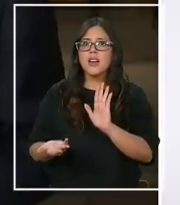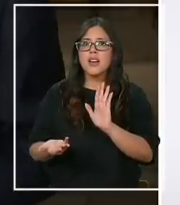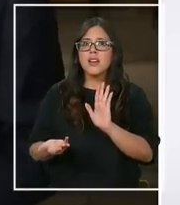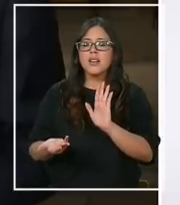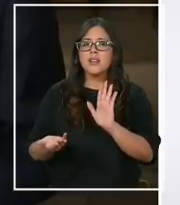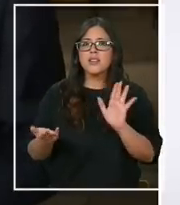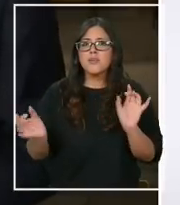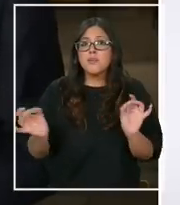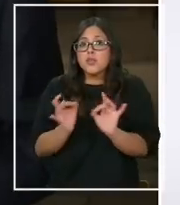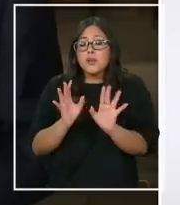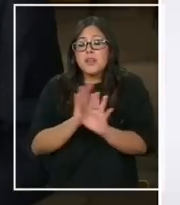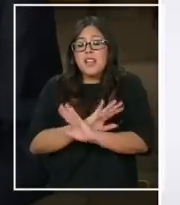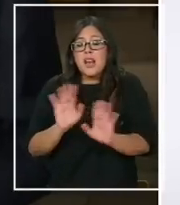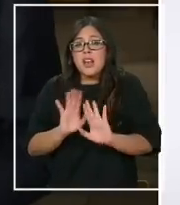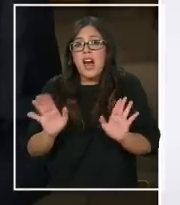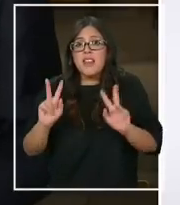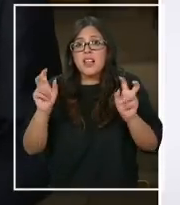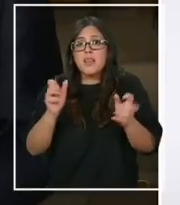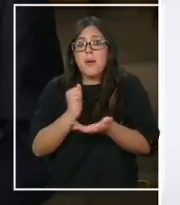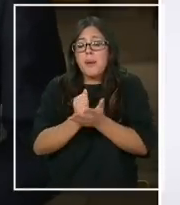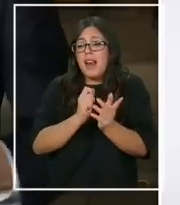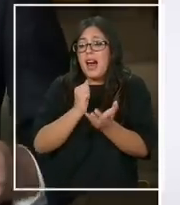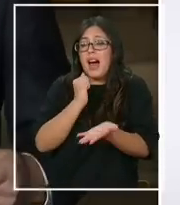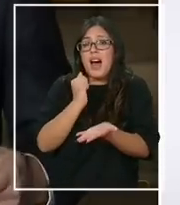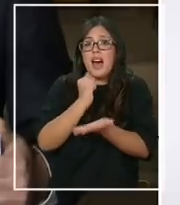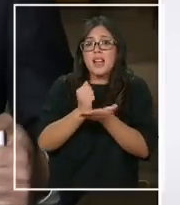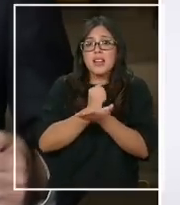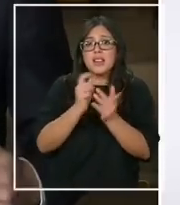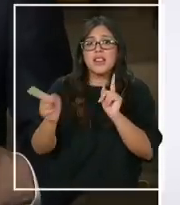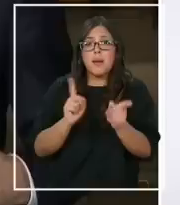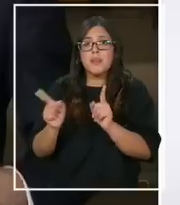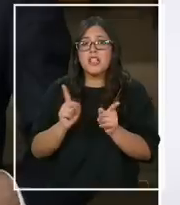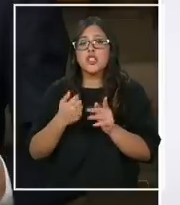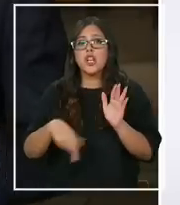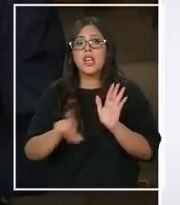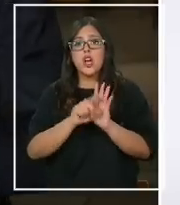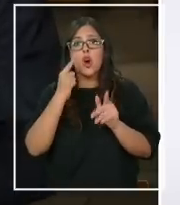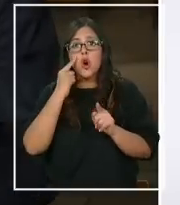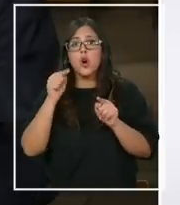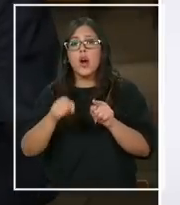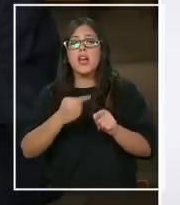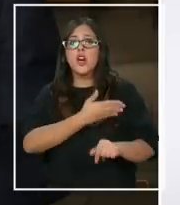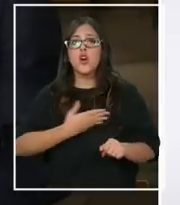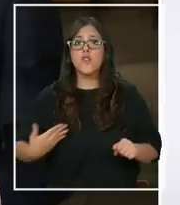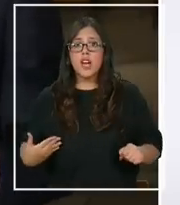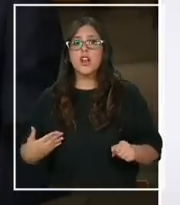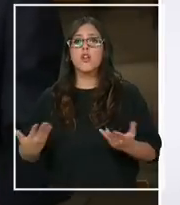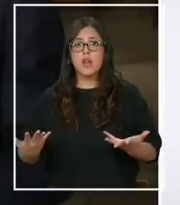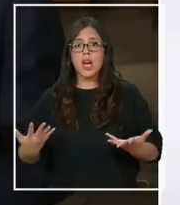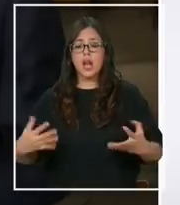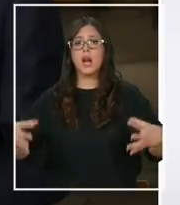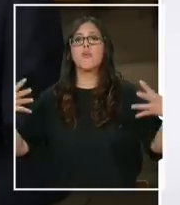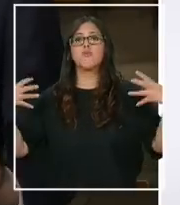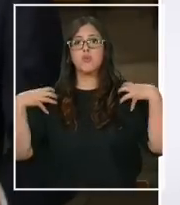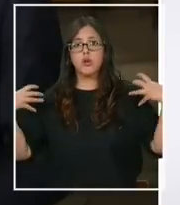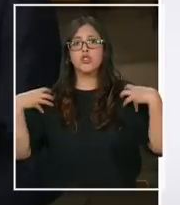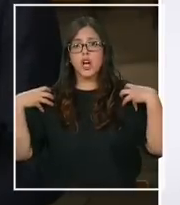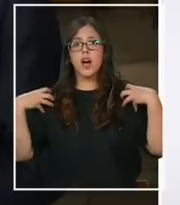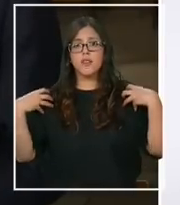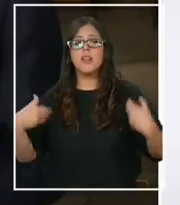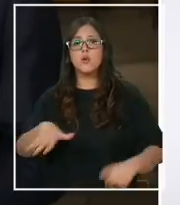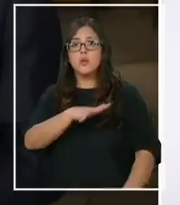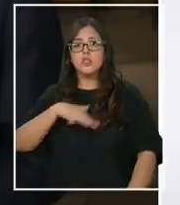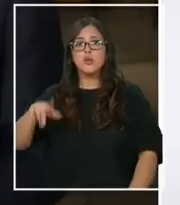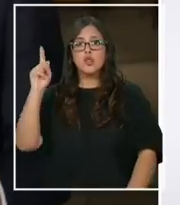se habría presentado ningún proyecto de ley a tramitación legislativa. Por el contrario, el gobierno actúa con responsabilidad, obviamente, ante una situación